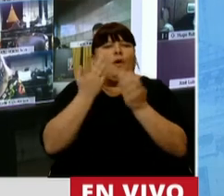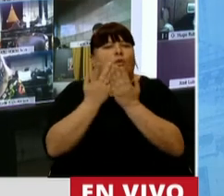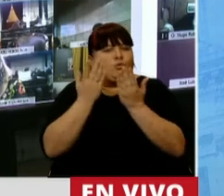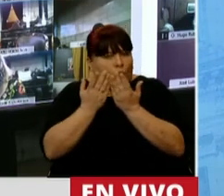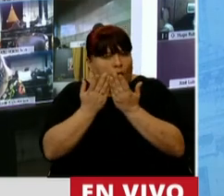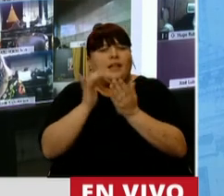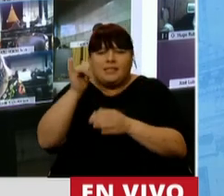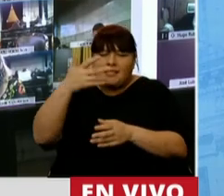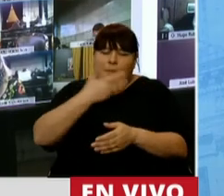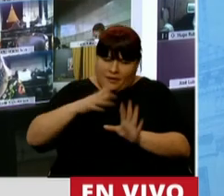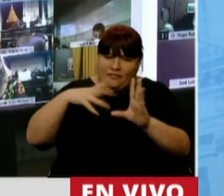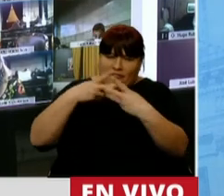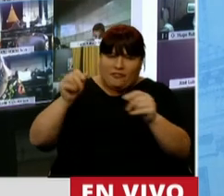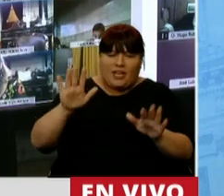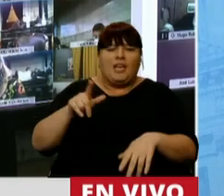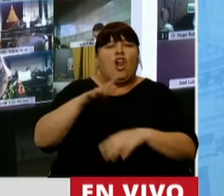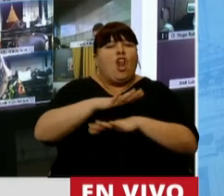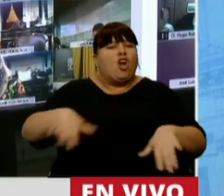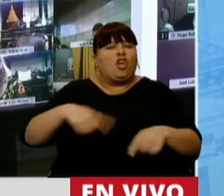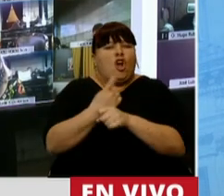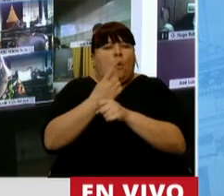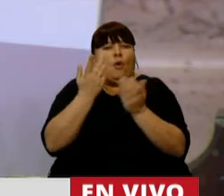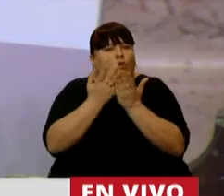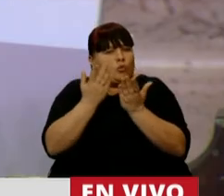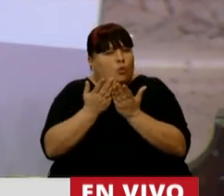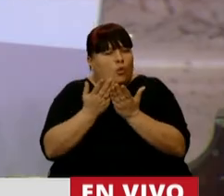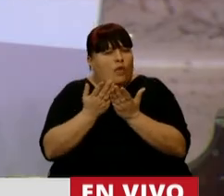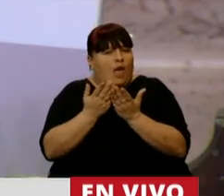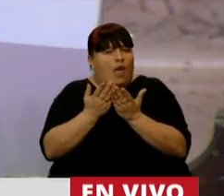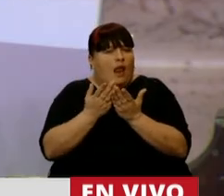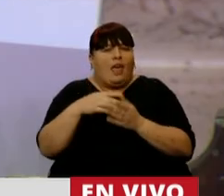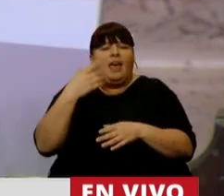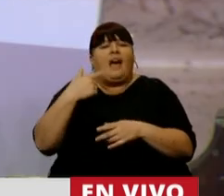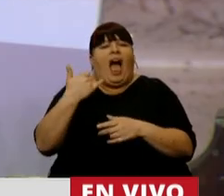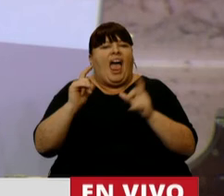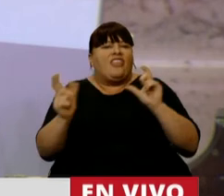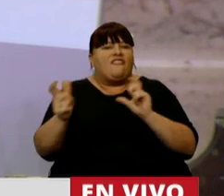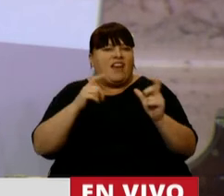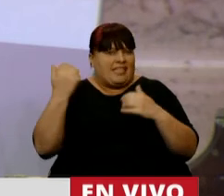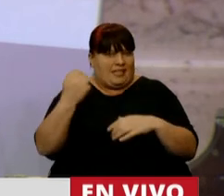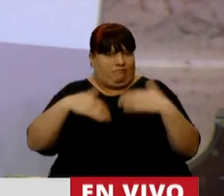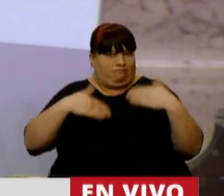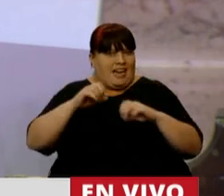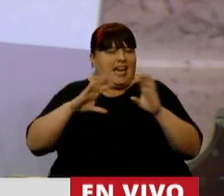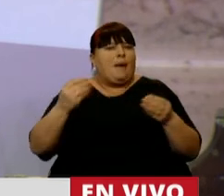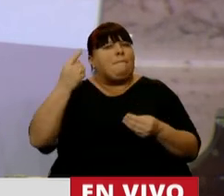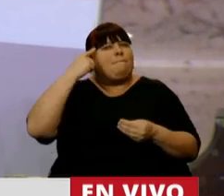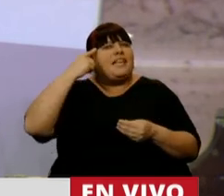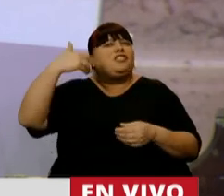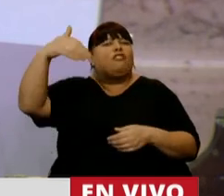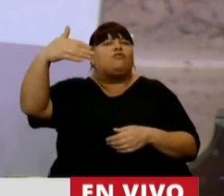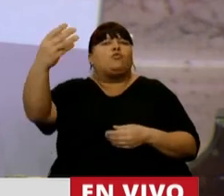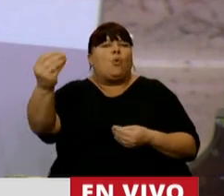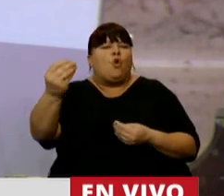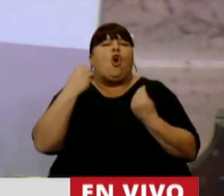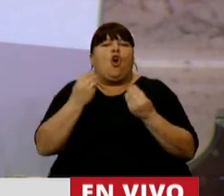estudiar, sí, señor Presidente, ya termino, los niños que hoy no pueden estudiar van a tener diferencias estructurales para pensar el día